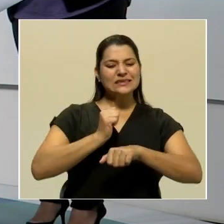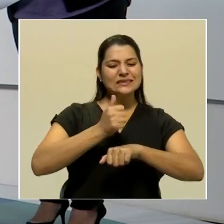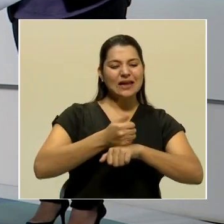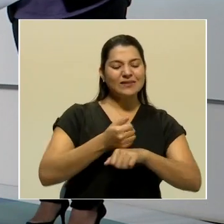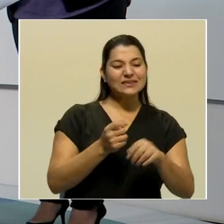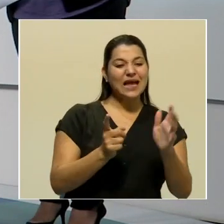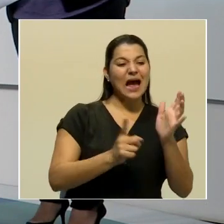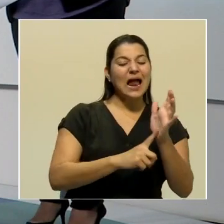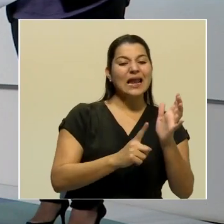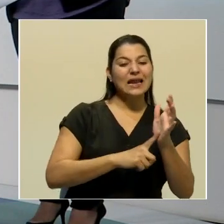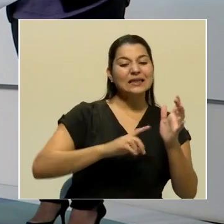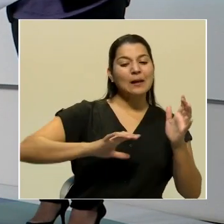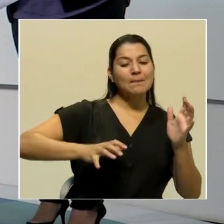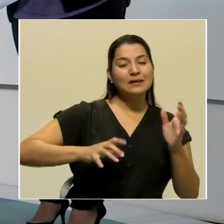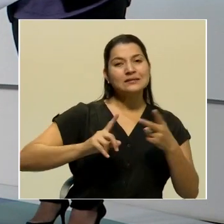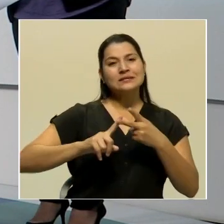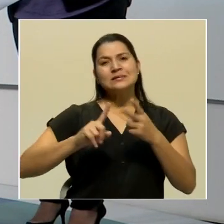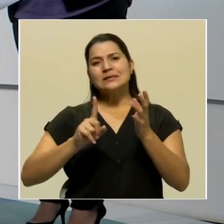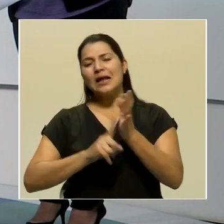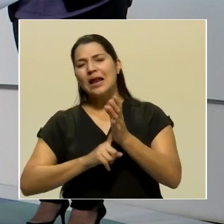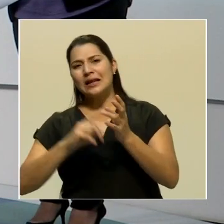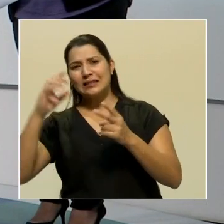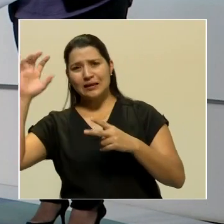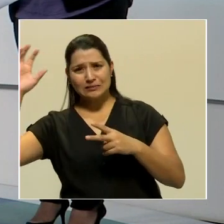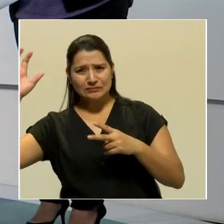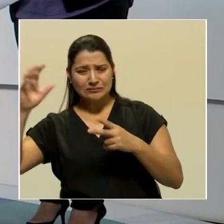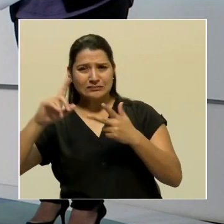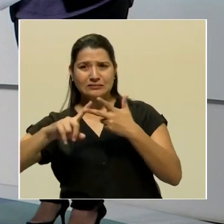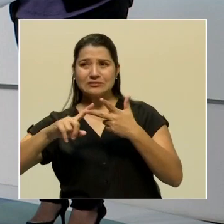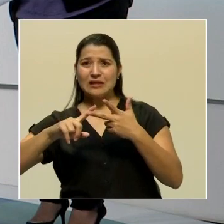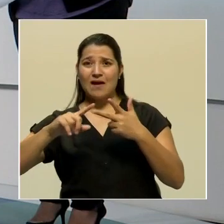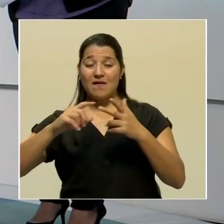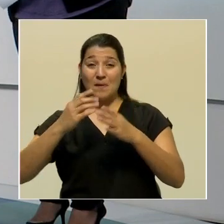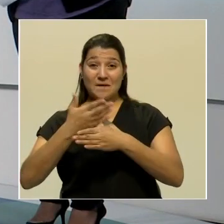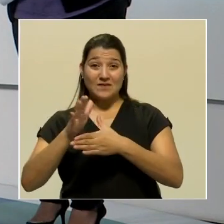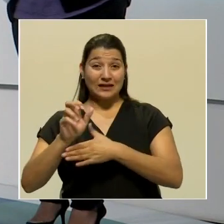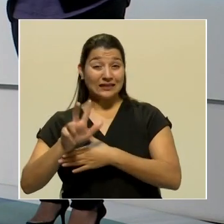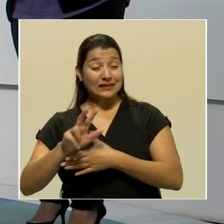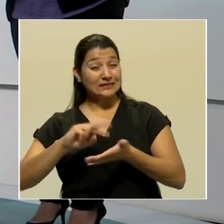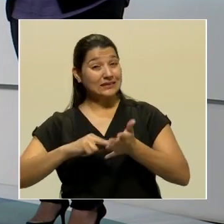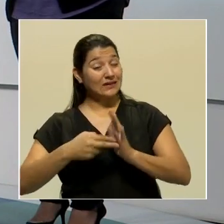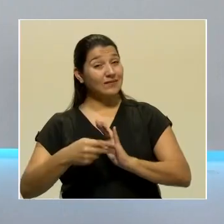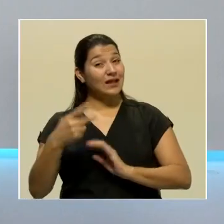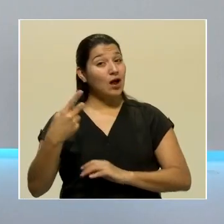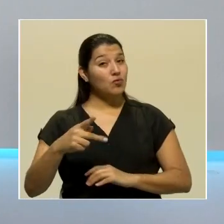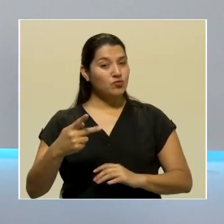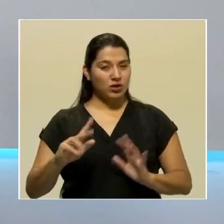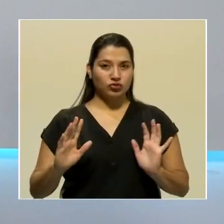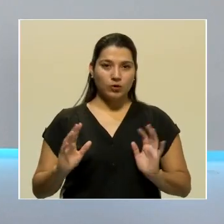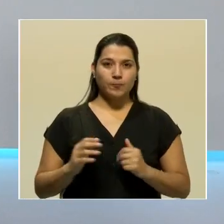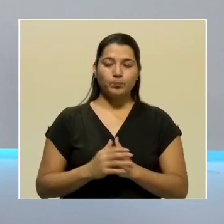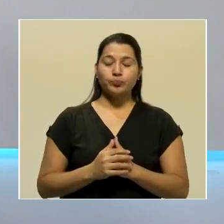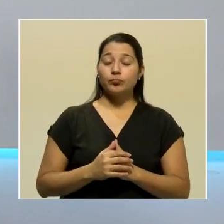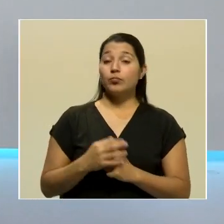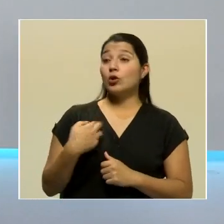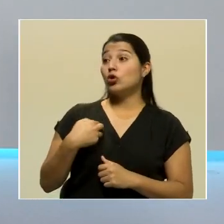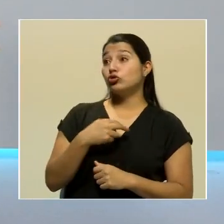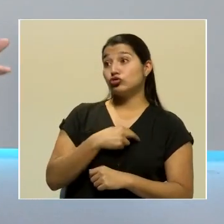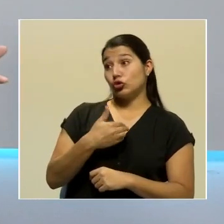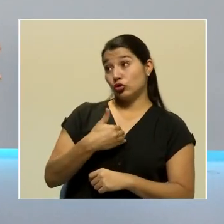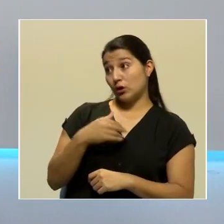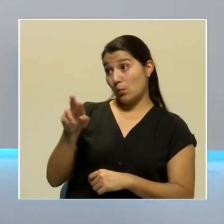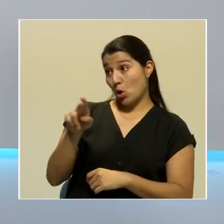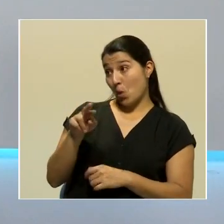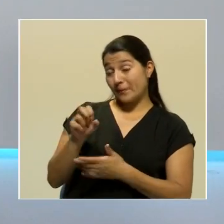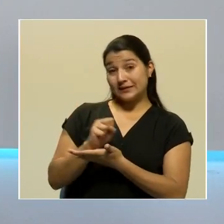es una apuesta que tiene su riesgo. A mí me parece, bueno, nosotros no tenemos que ir muy largo, tenemos compañeros de